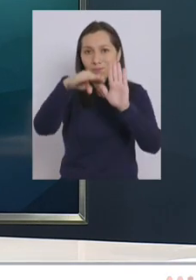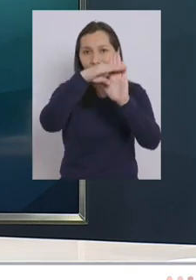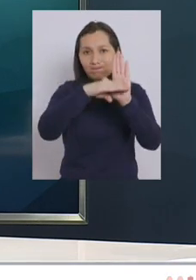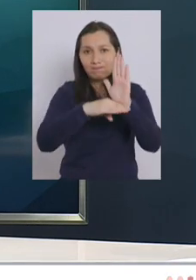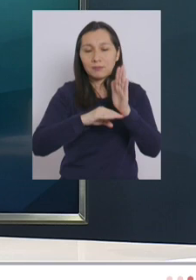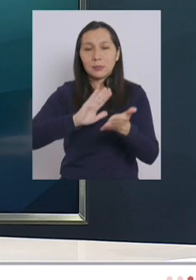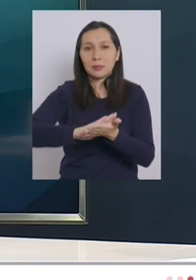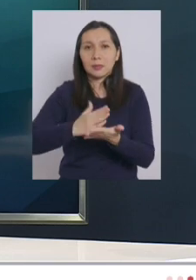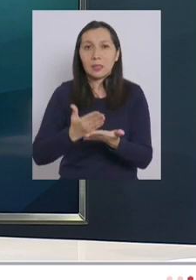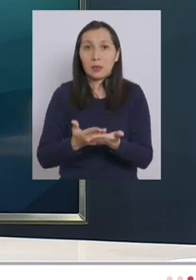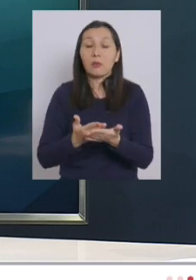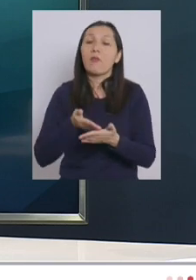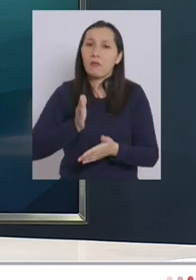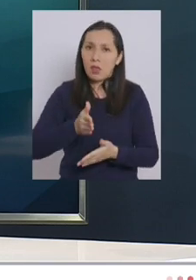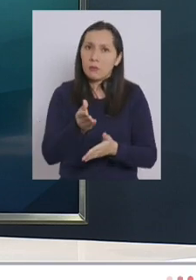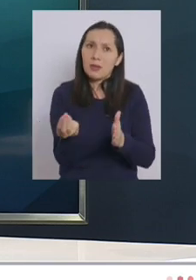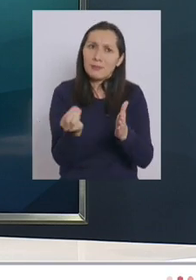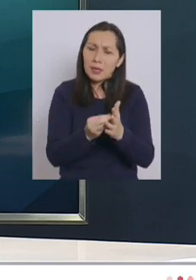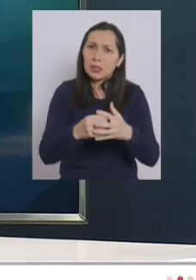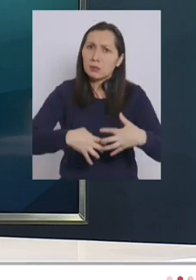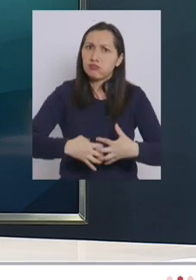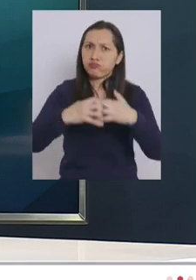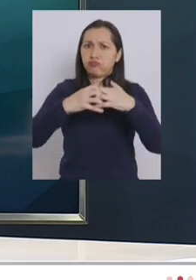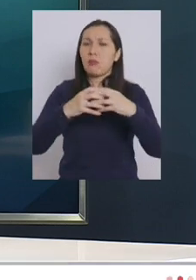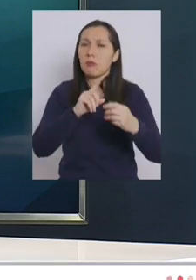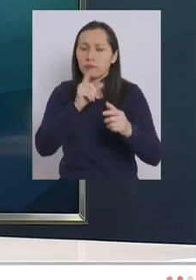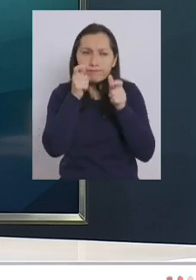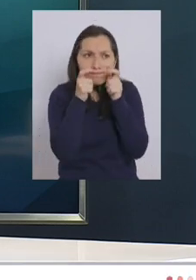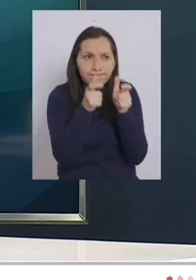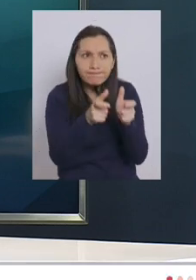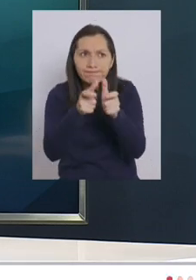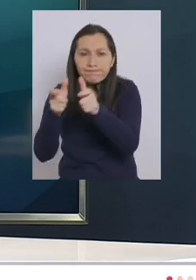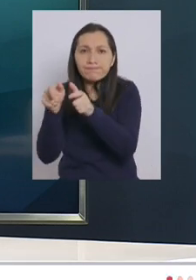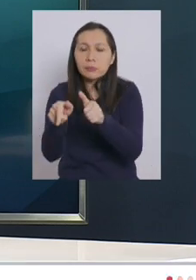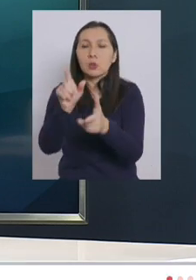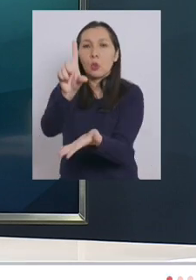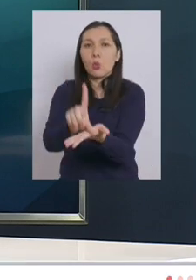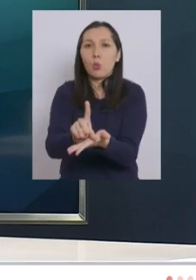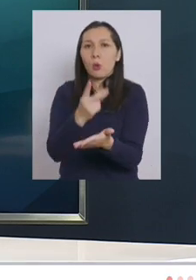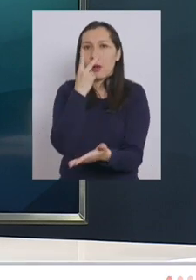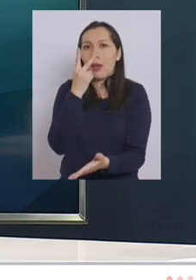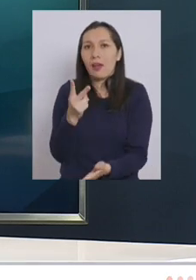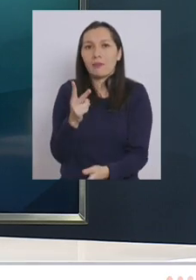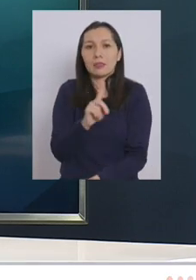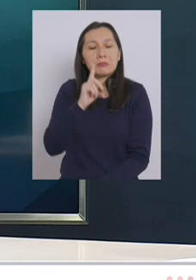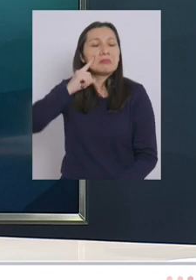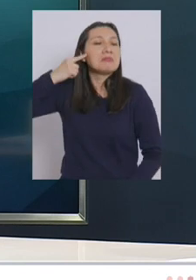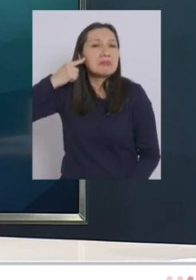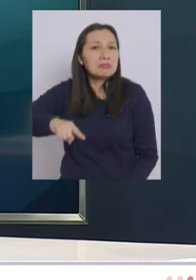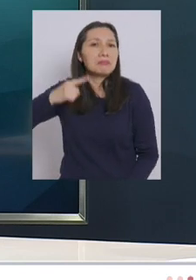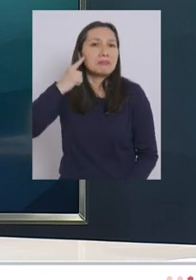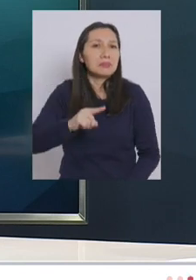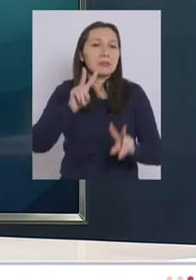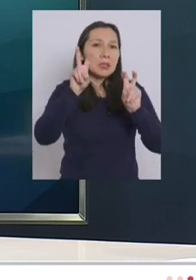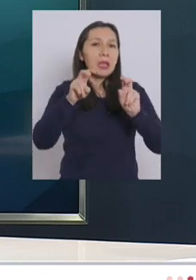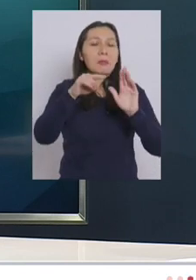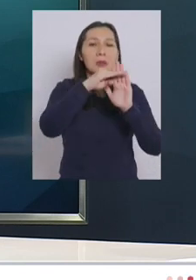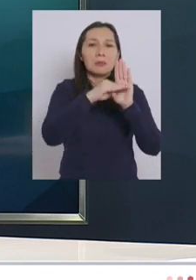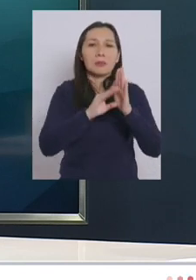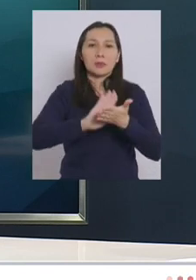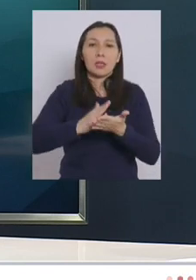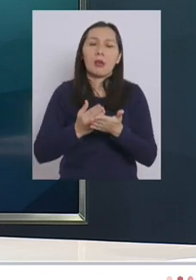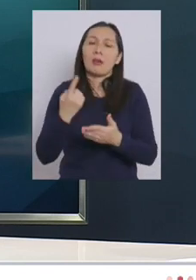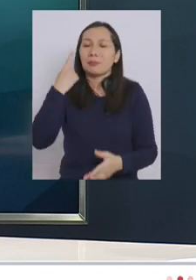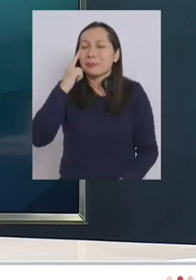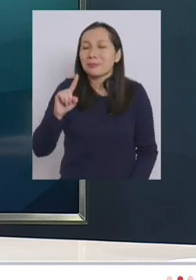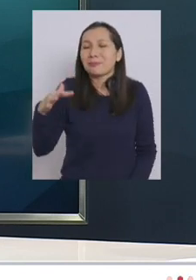sanitarias vamos a seguir fortaleciendo las fiscalizaciones en aquellos lugares donde vemos que no se están cumpliendo las medidas sanitarias pero es